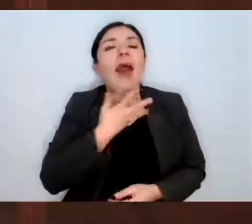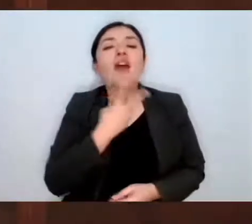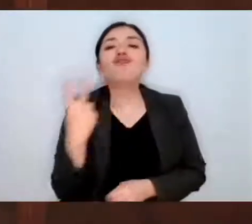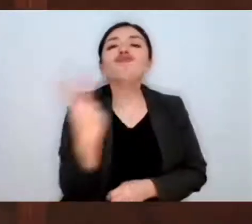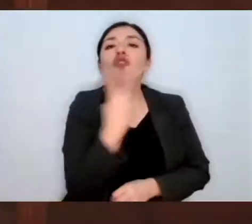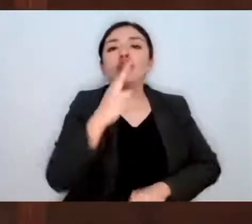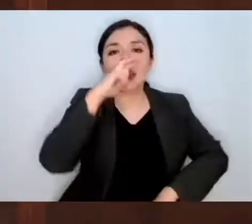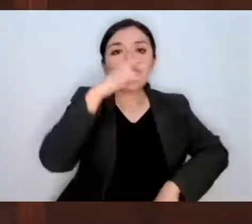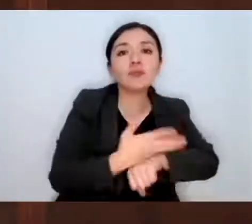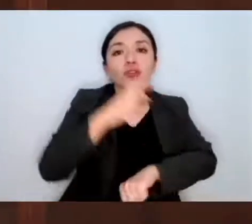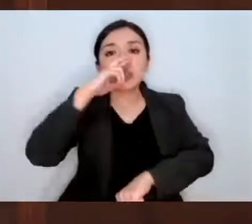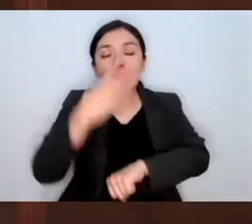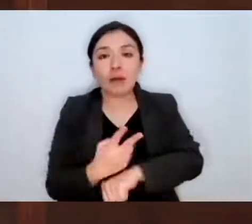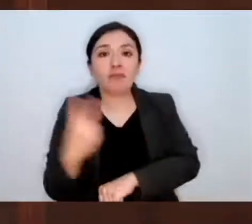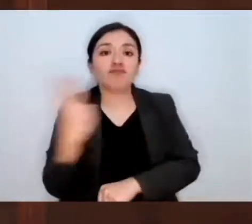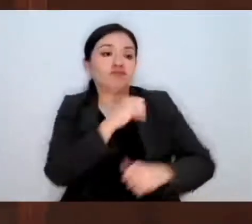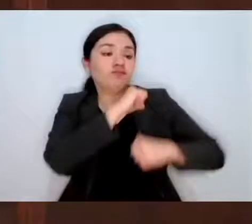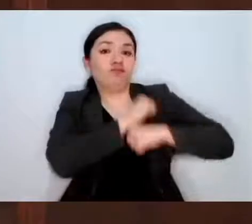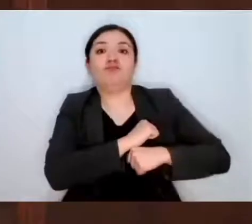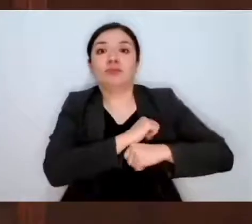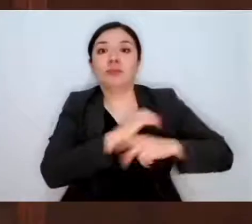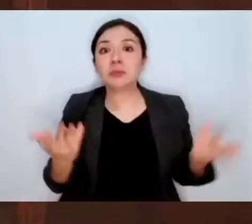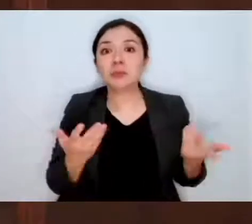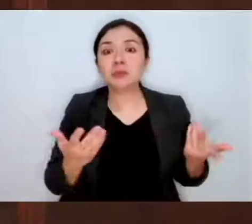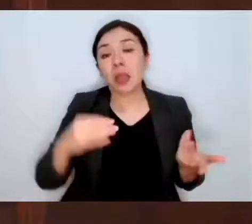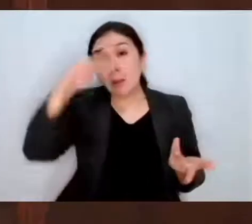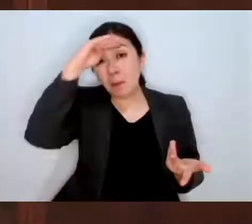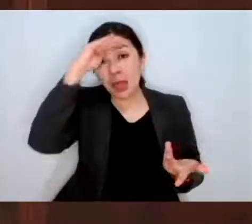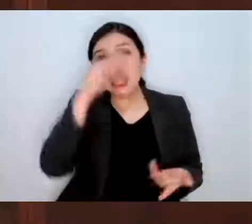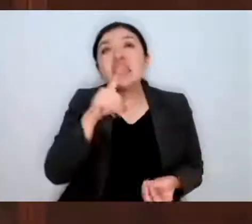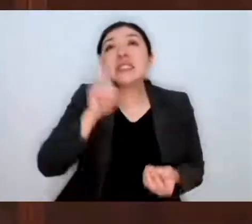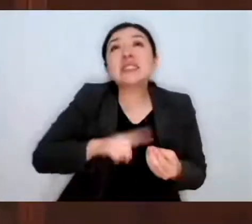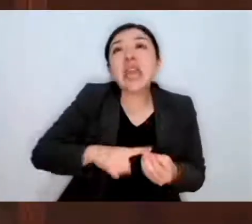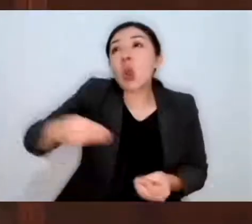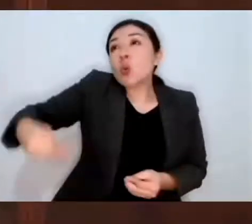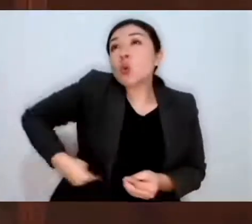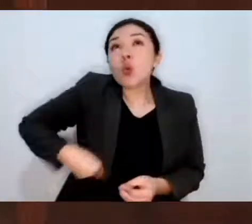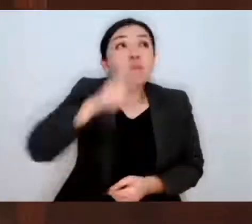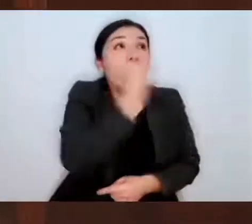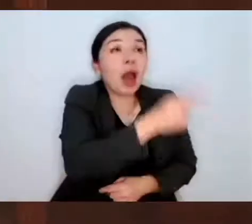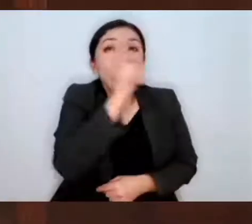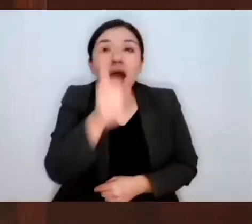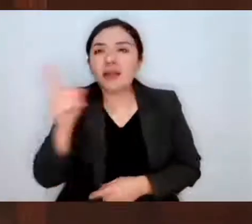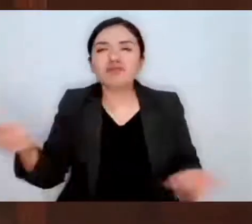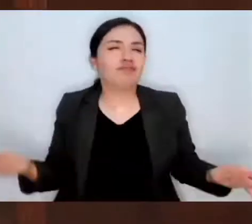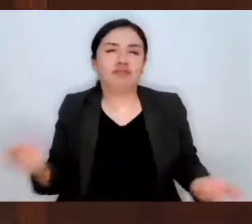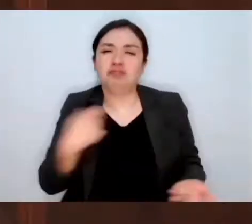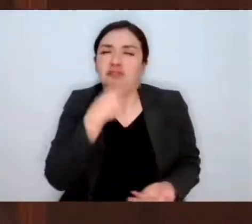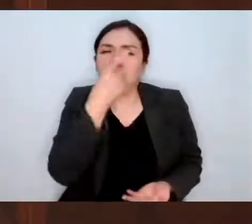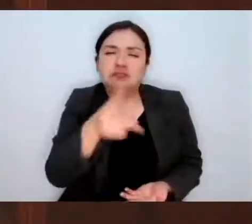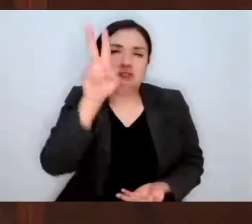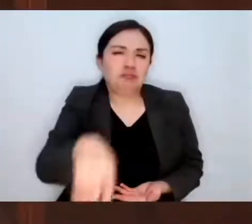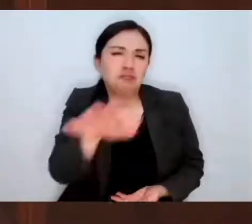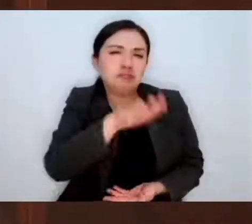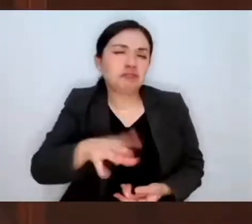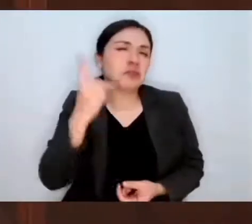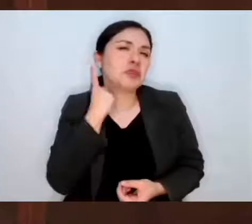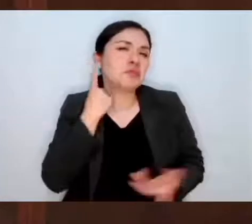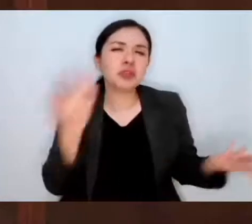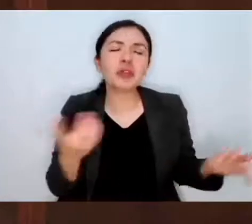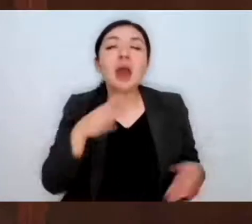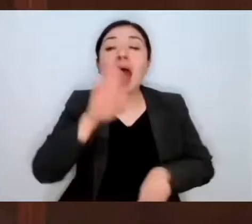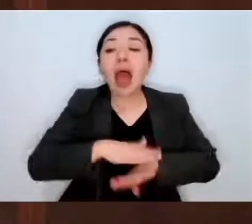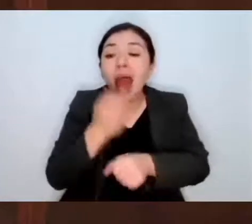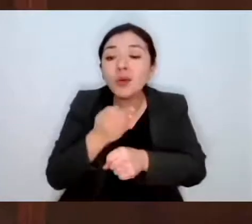de las dos autoridades, no se trata de buscar culpables, yo les diría compañeras y compañeras diputados, creo que lo más importante es